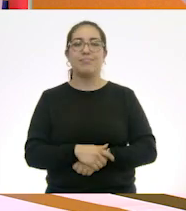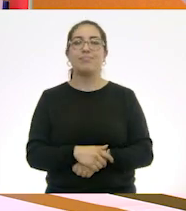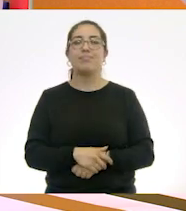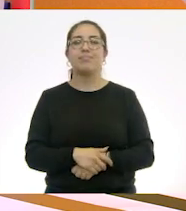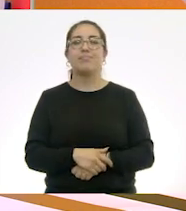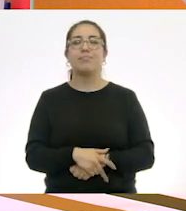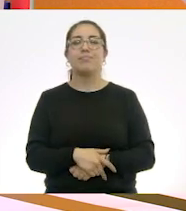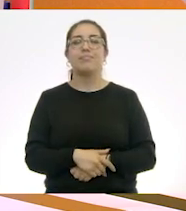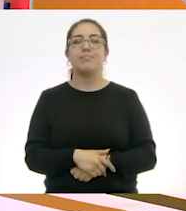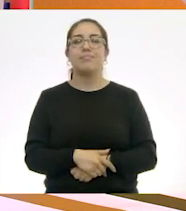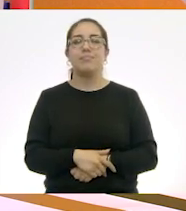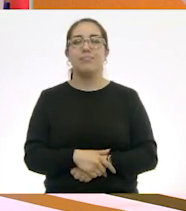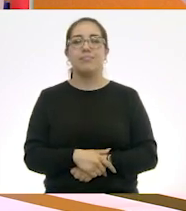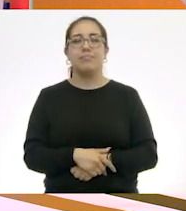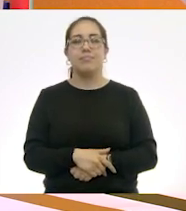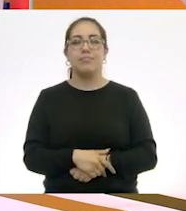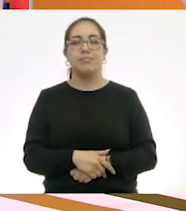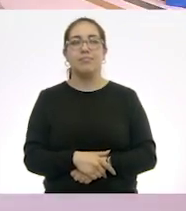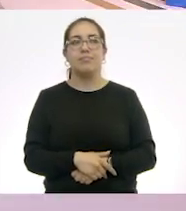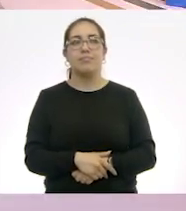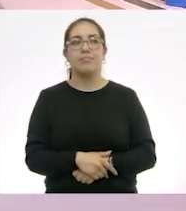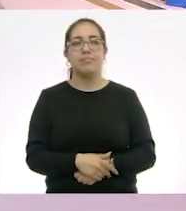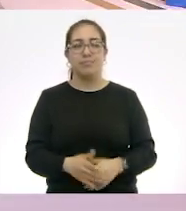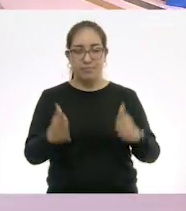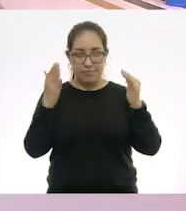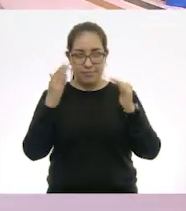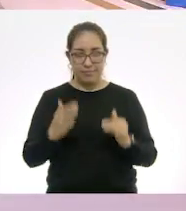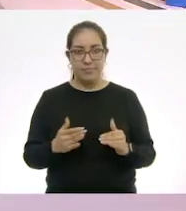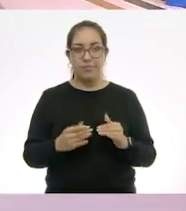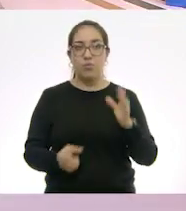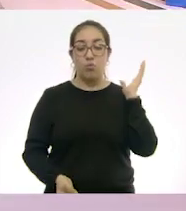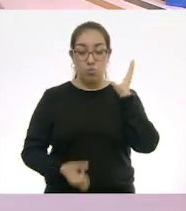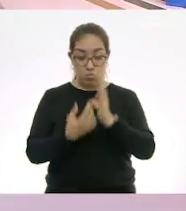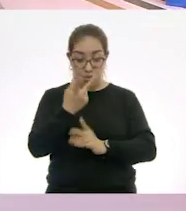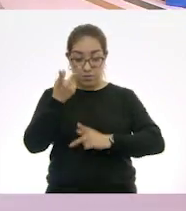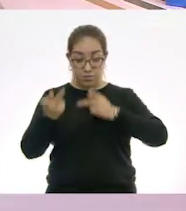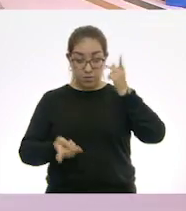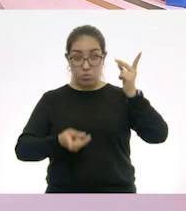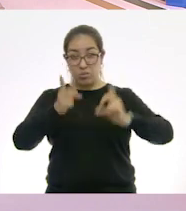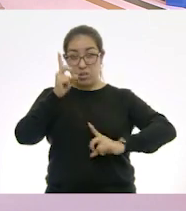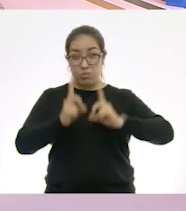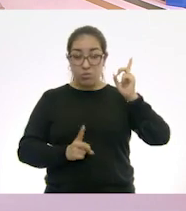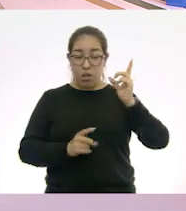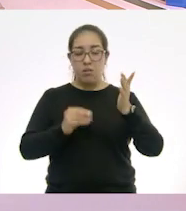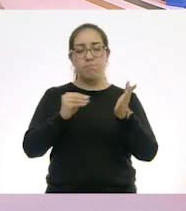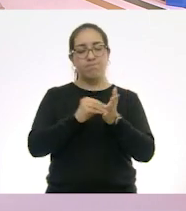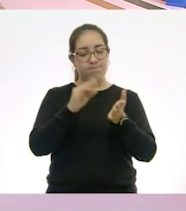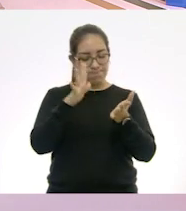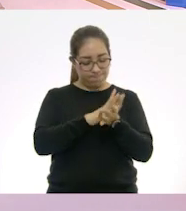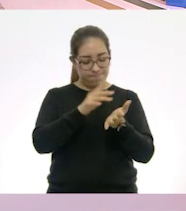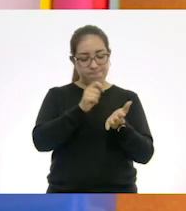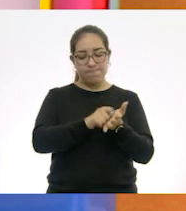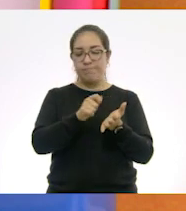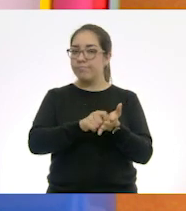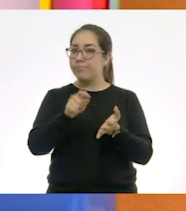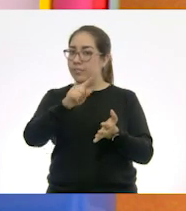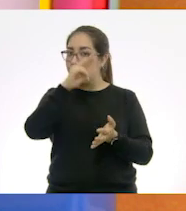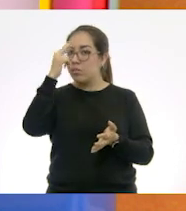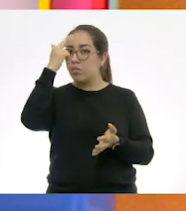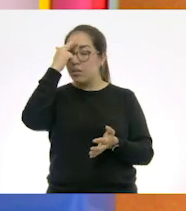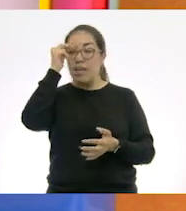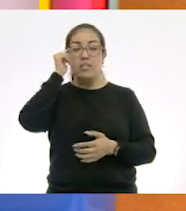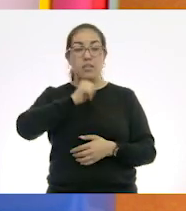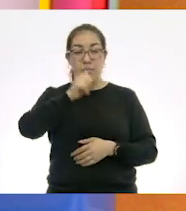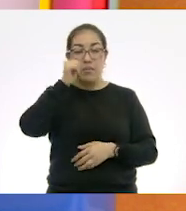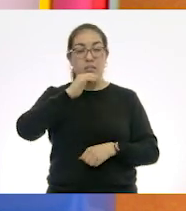Sí, así es. La siguiente. Escribir las nuevas preguntas. Recuerden, siempre van a salir más dudas, a